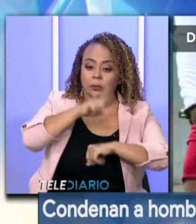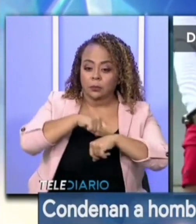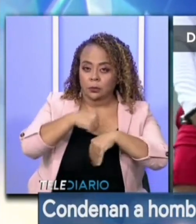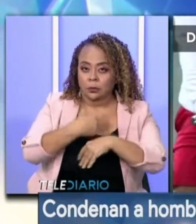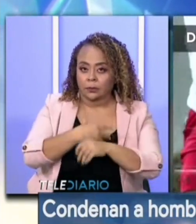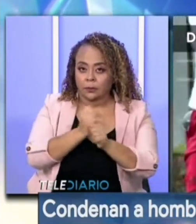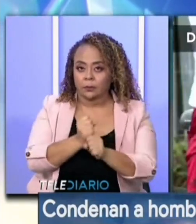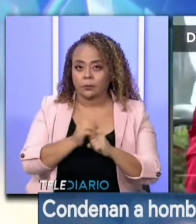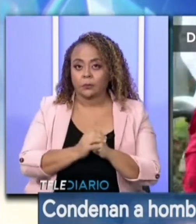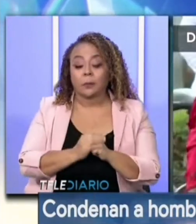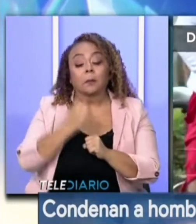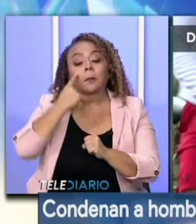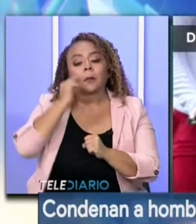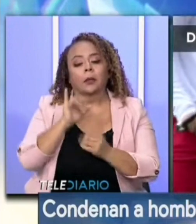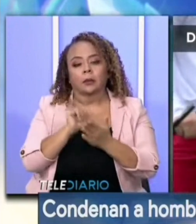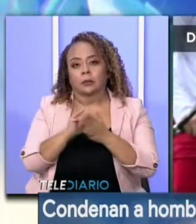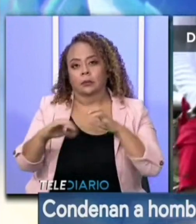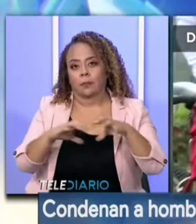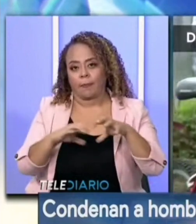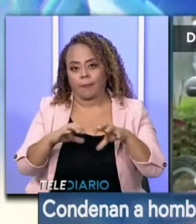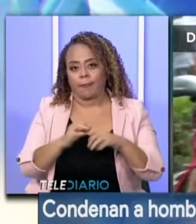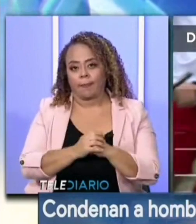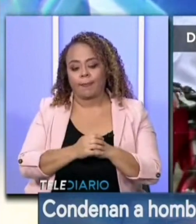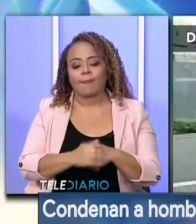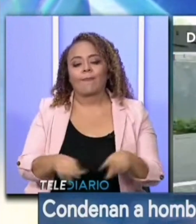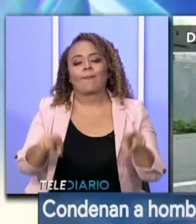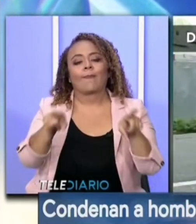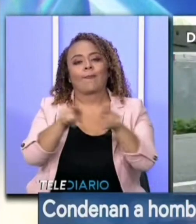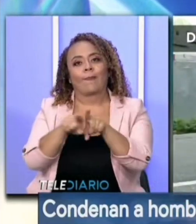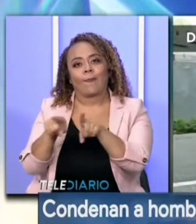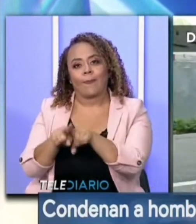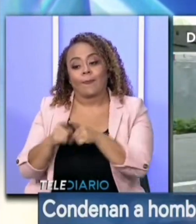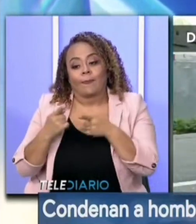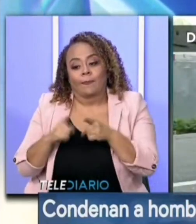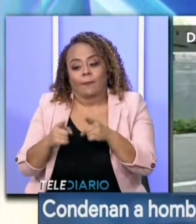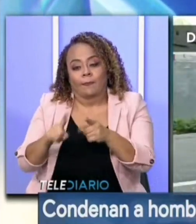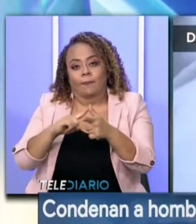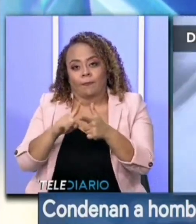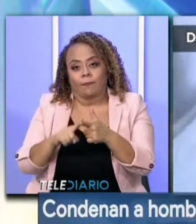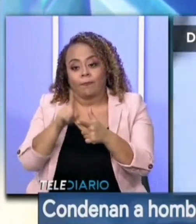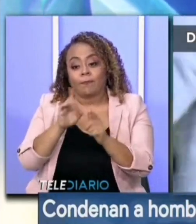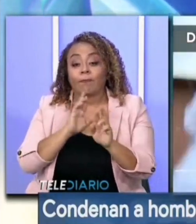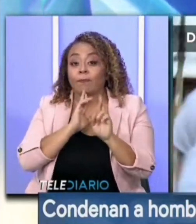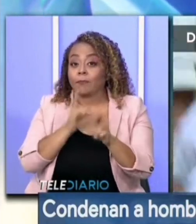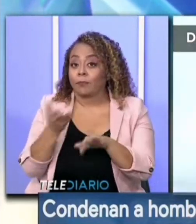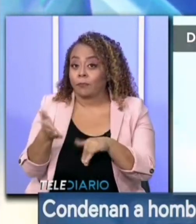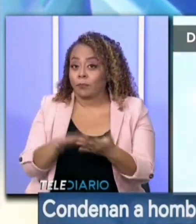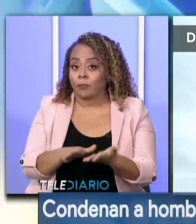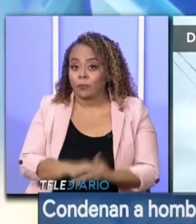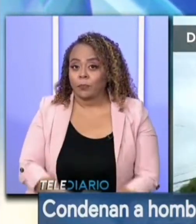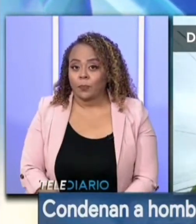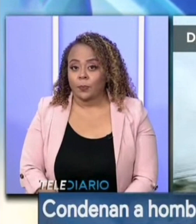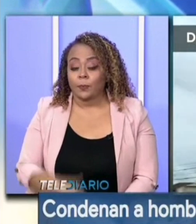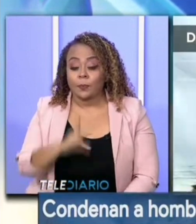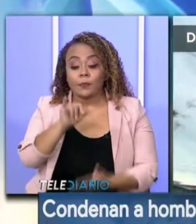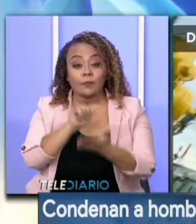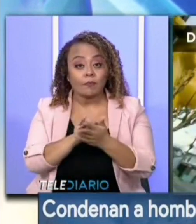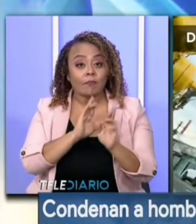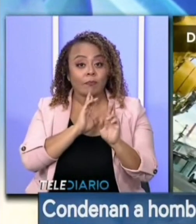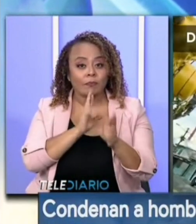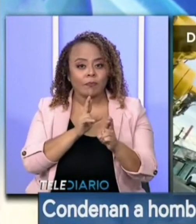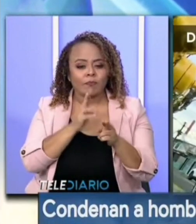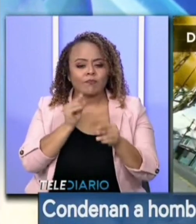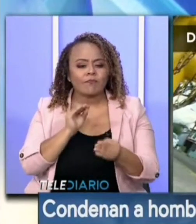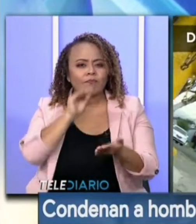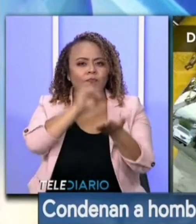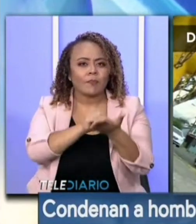realizó en apariencia estas acciones, en el que también ocurre entonces un resultado de muerte, y ese resultado se